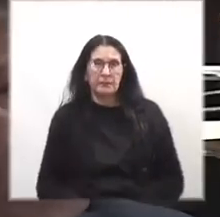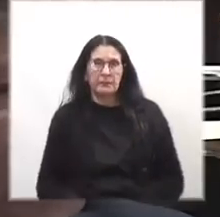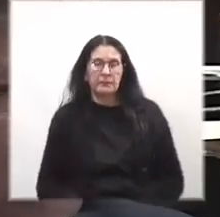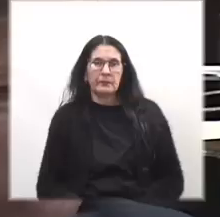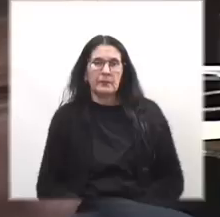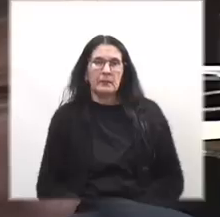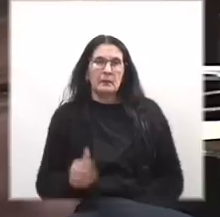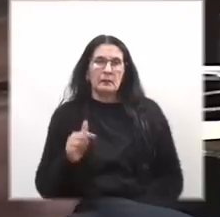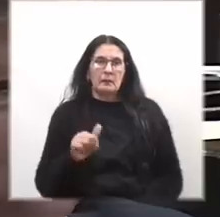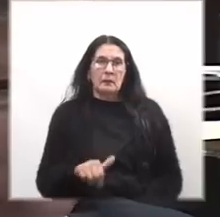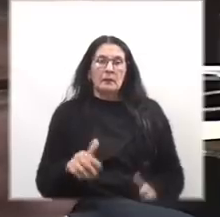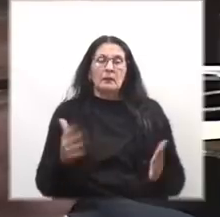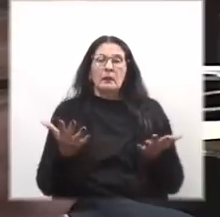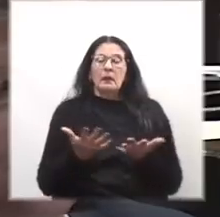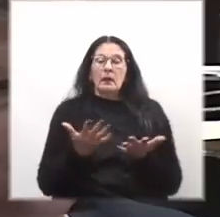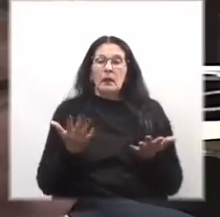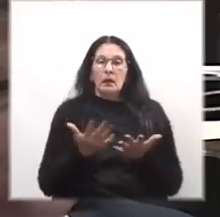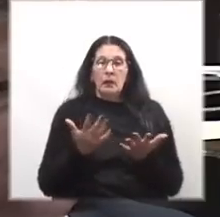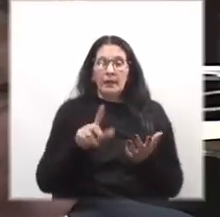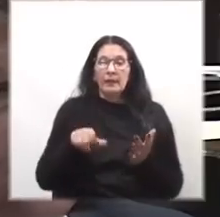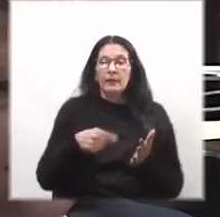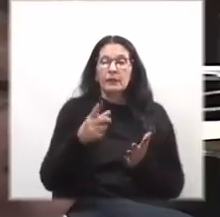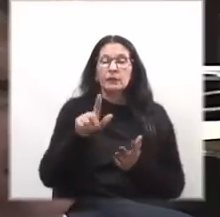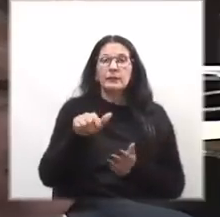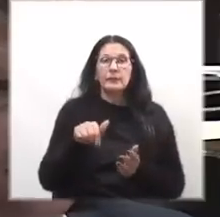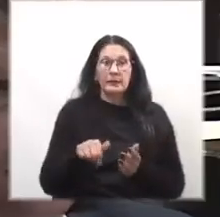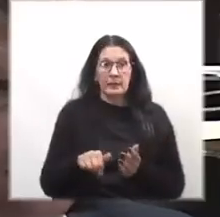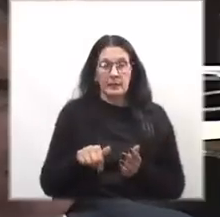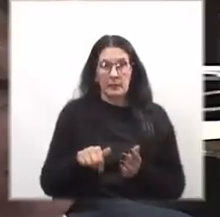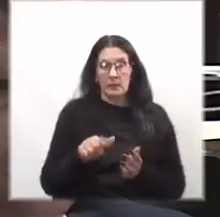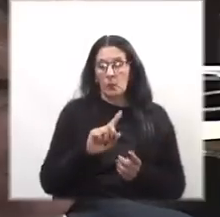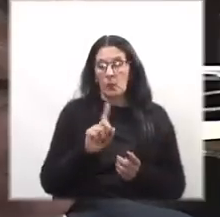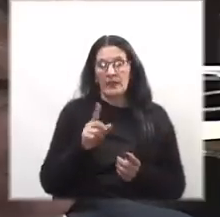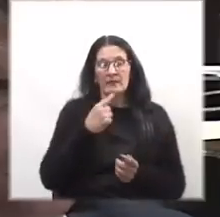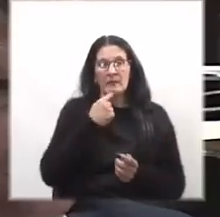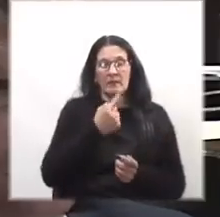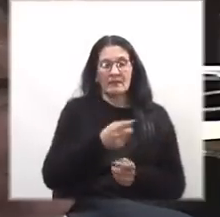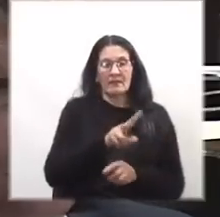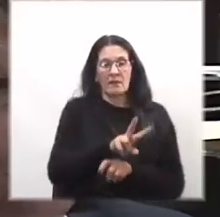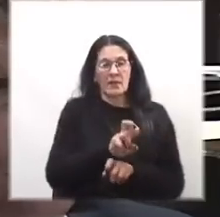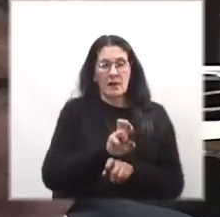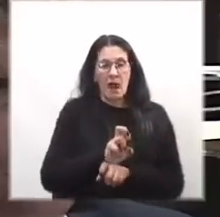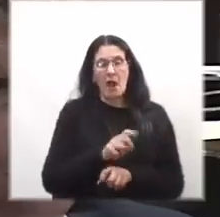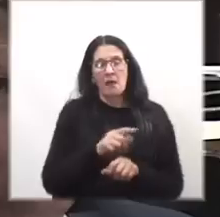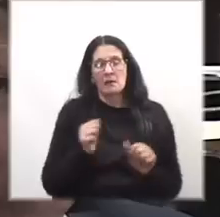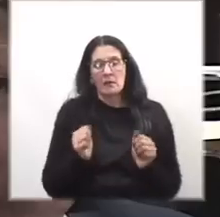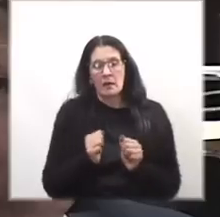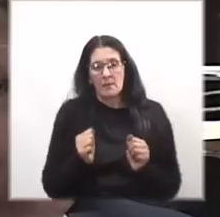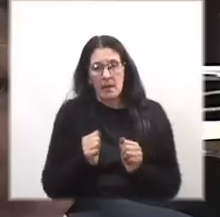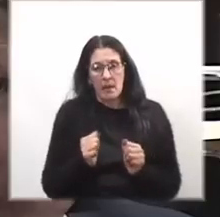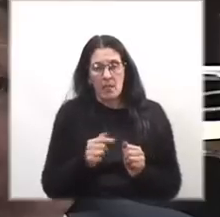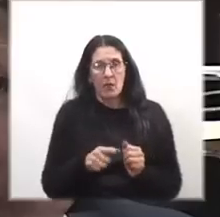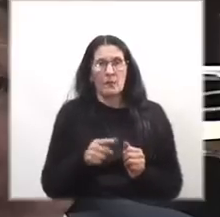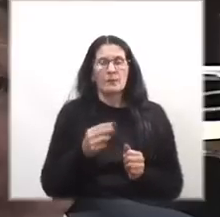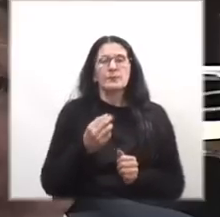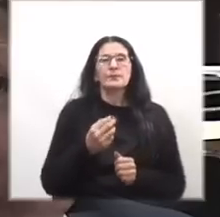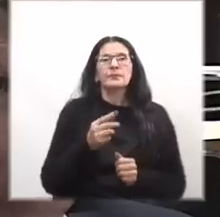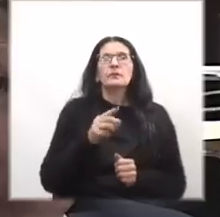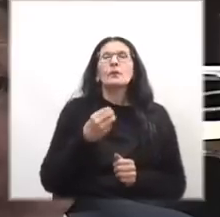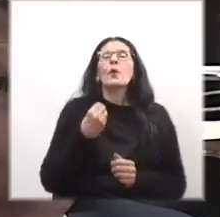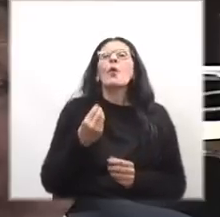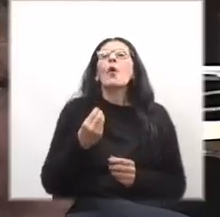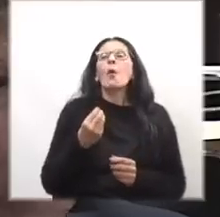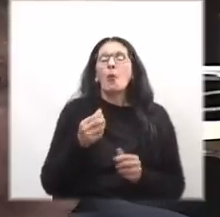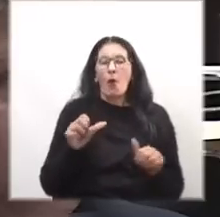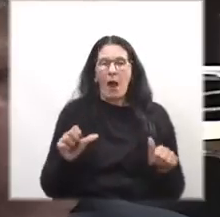Ahora, el origen no es exactamente que los fiscales tienen miedo. El origen es cómo